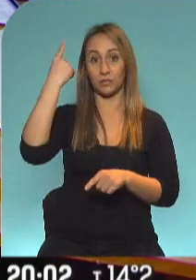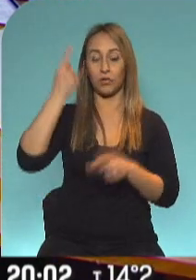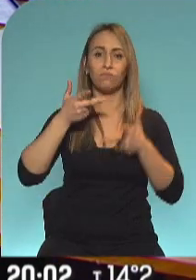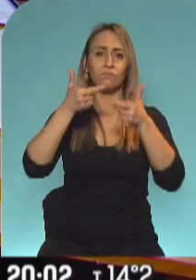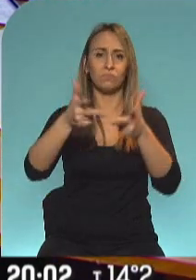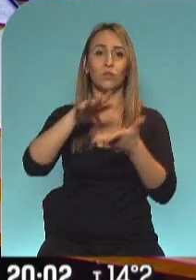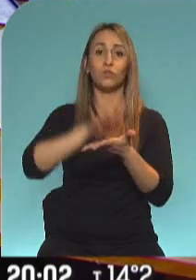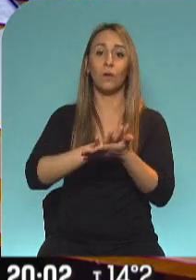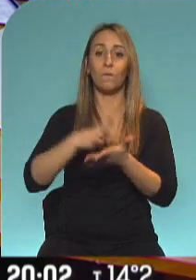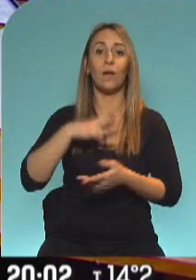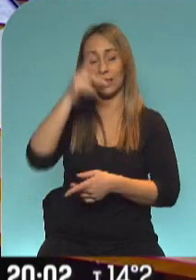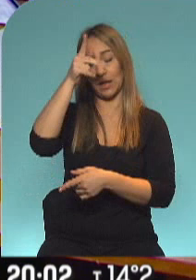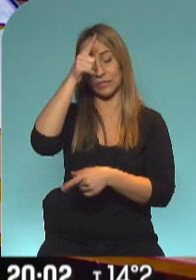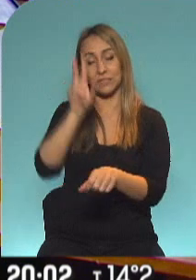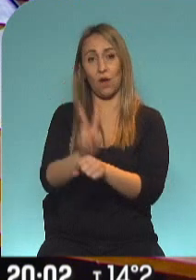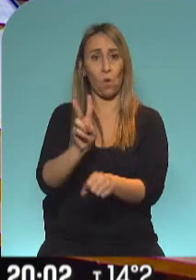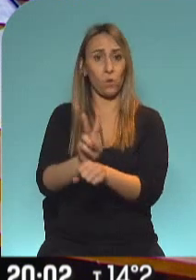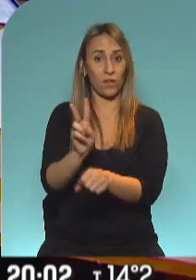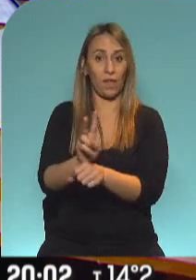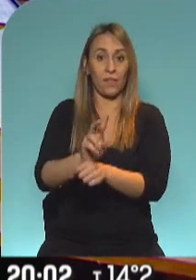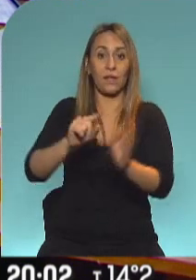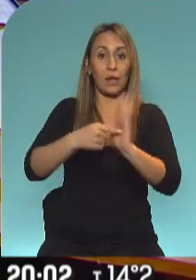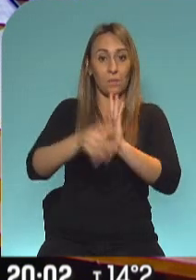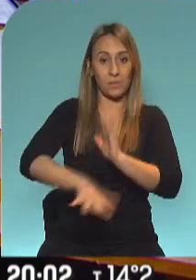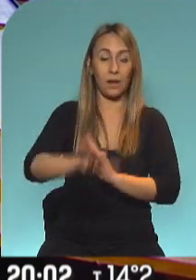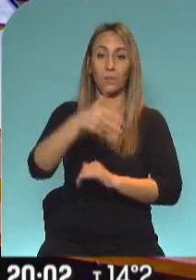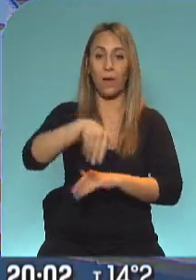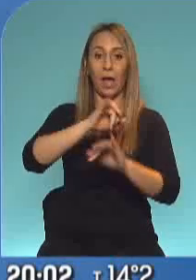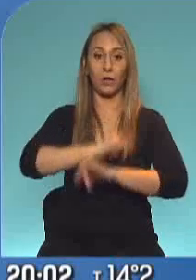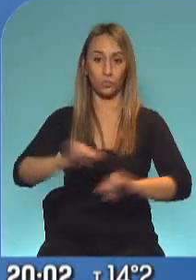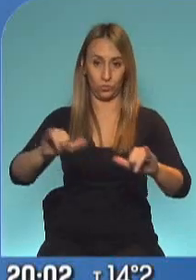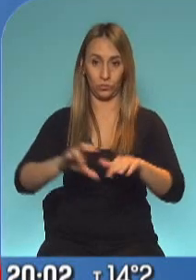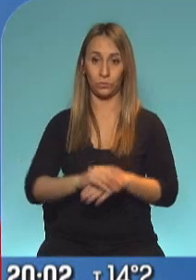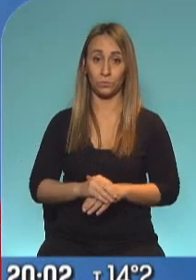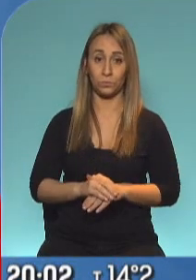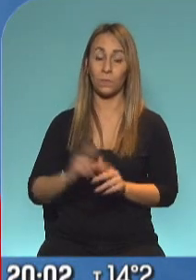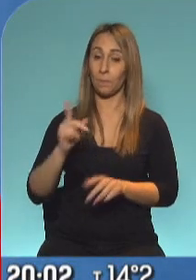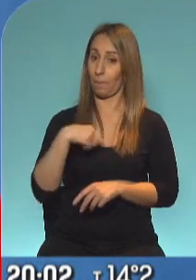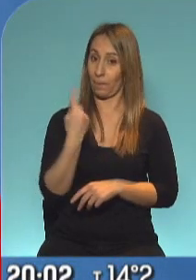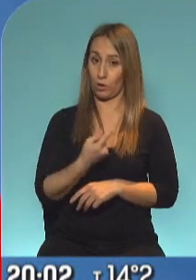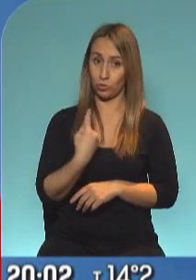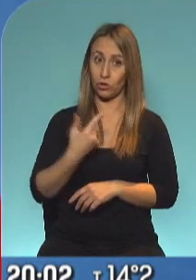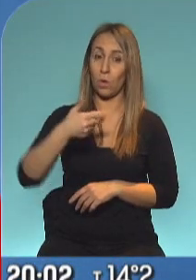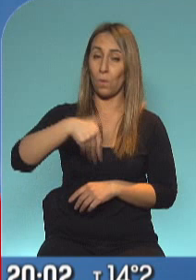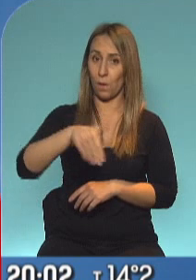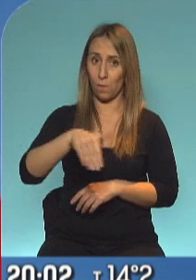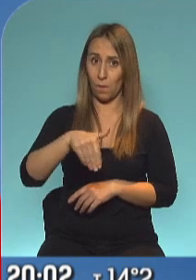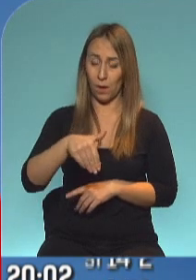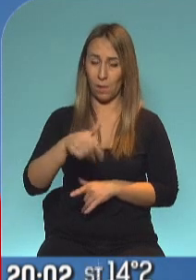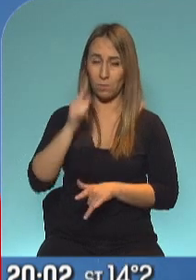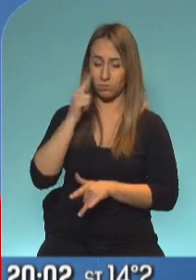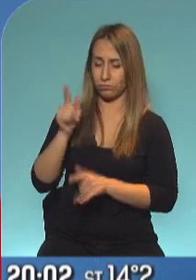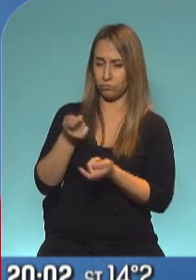la inseguridad en la Provincia de Buenos Aires. Un anuncio para la semana próxima. Nosotros vamos a dar batalla contra la inseguridad.